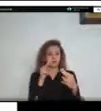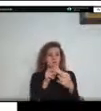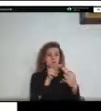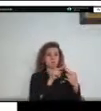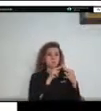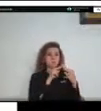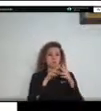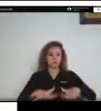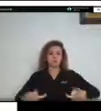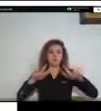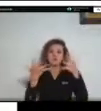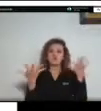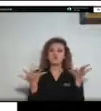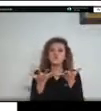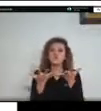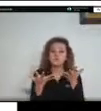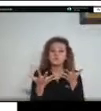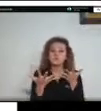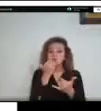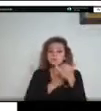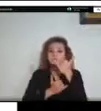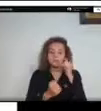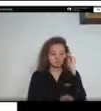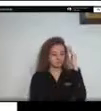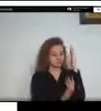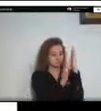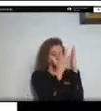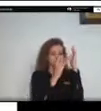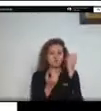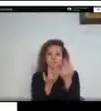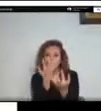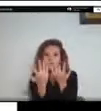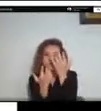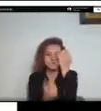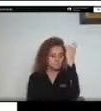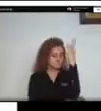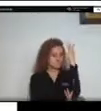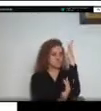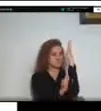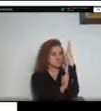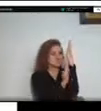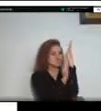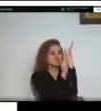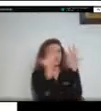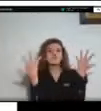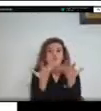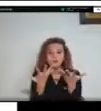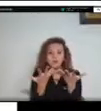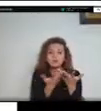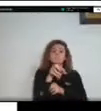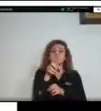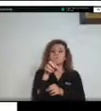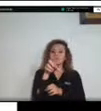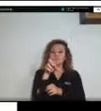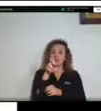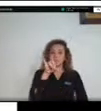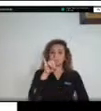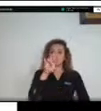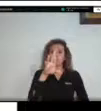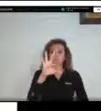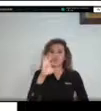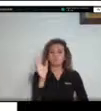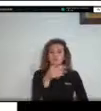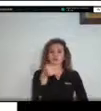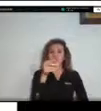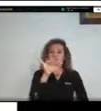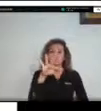incendios forestales. entre ellas está el municipio de Puerto Caitán, uno de los municipios más grandes